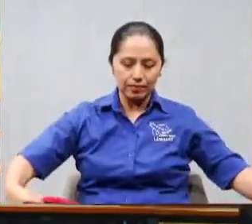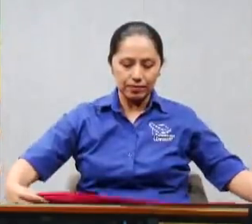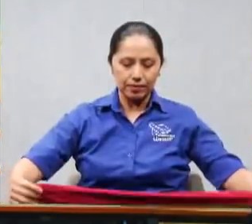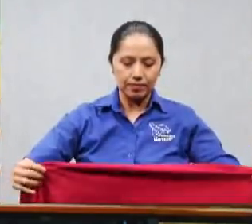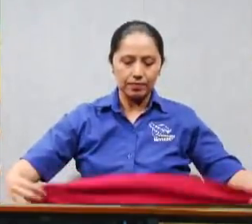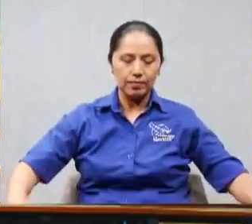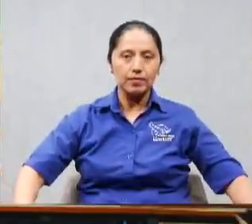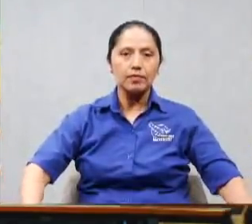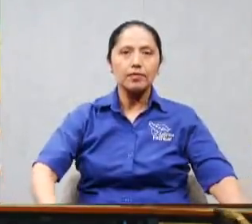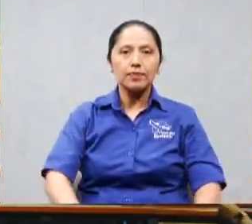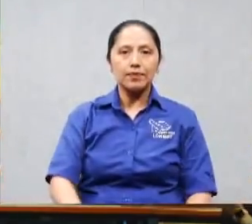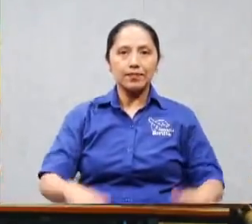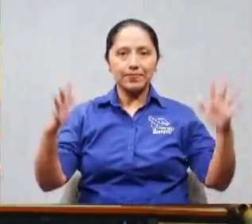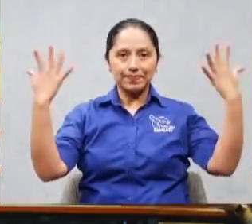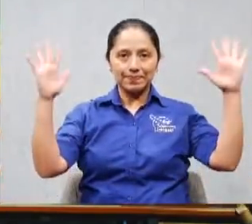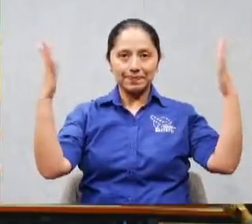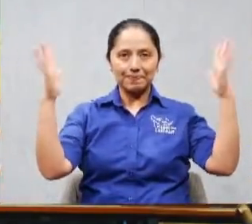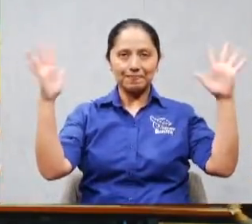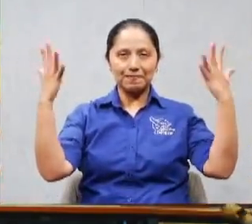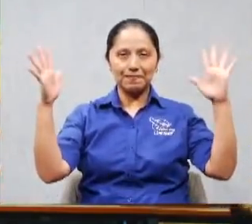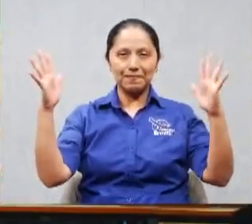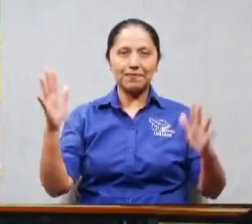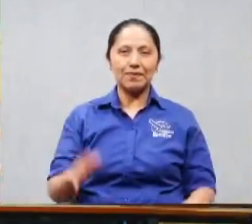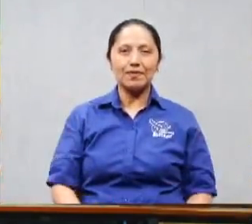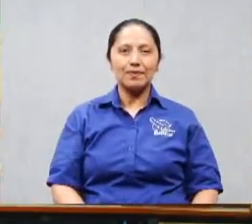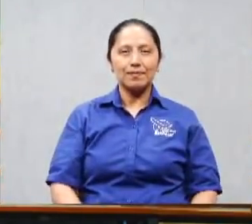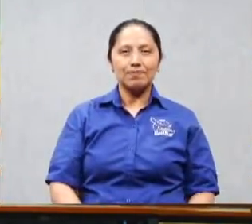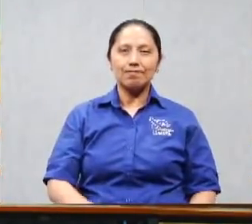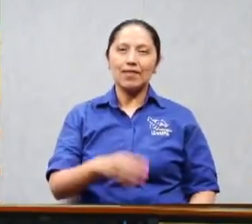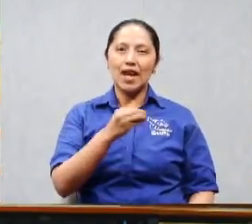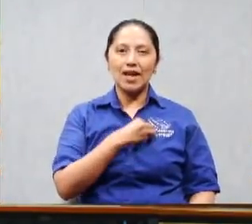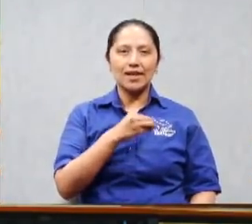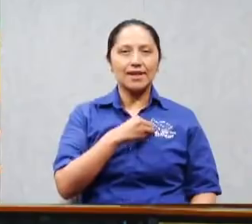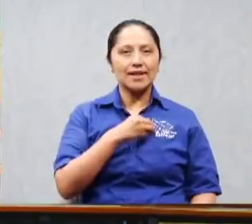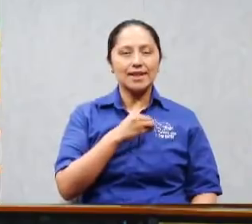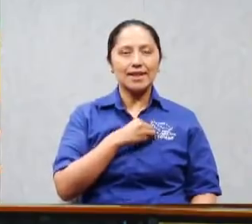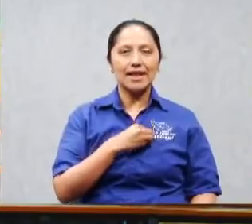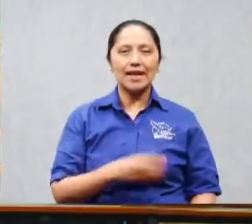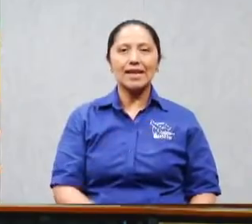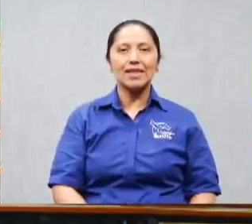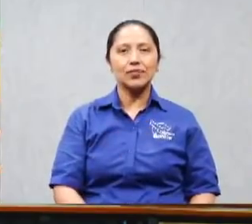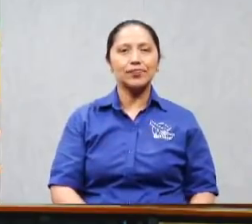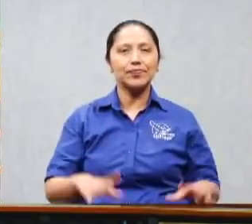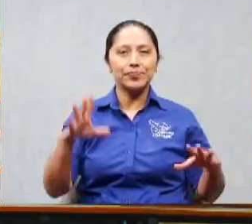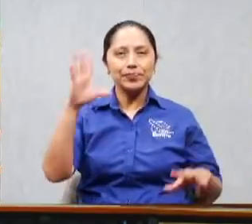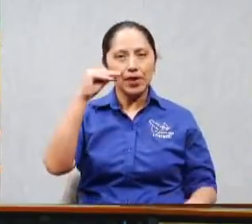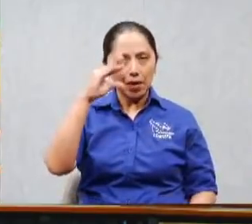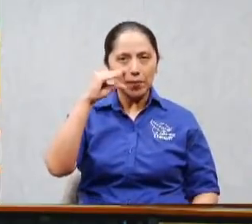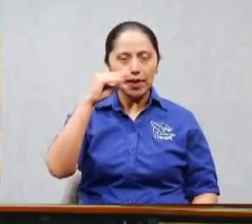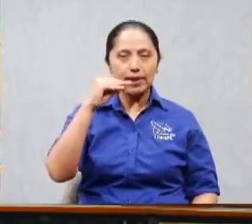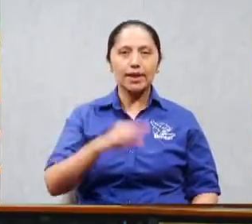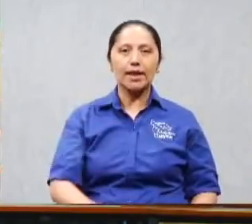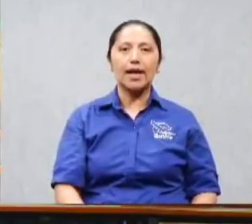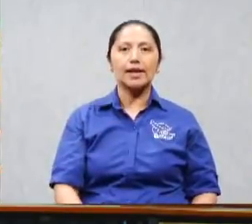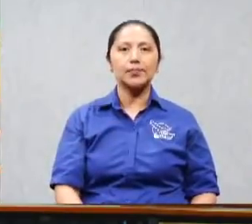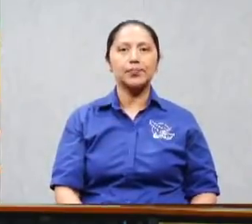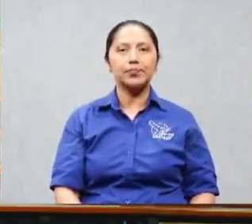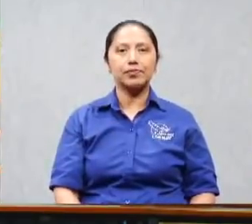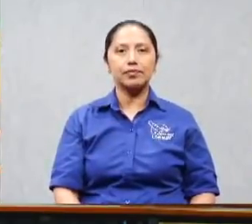Y yo quisiera conversar con ustedes y entrar ya de lleno